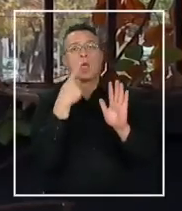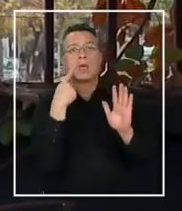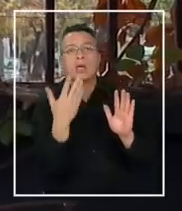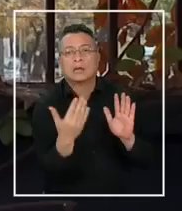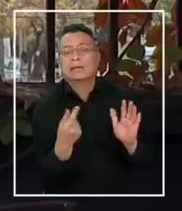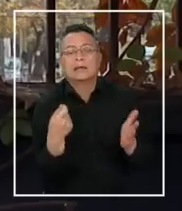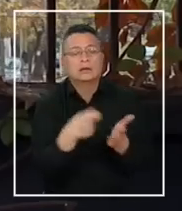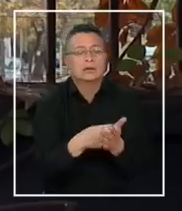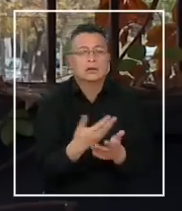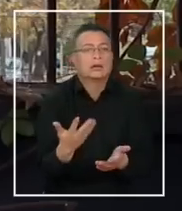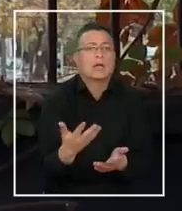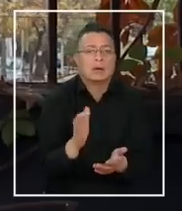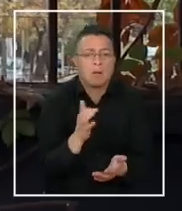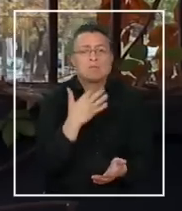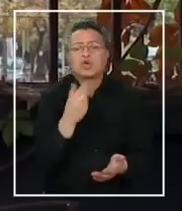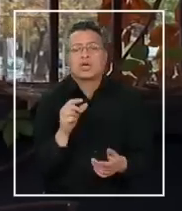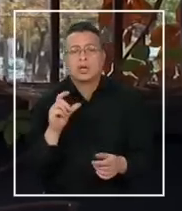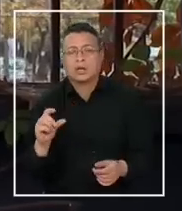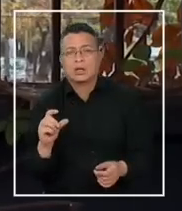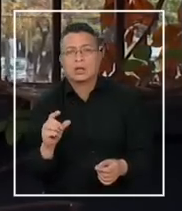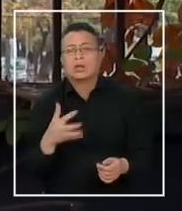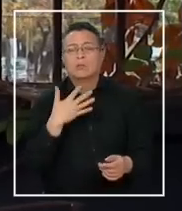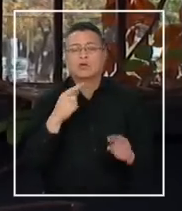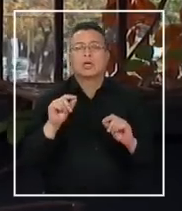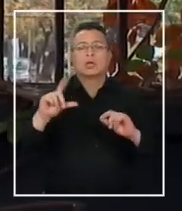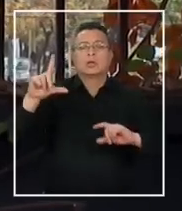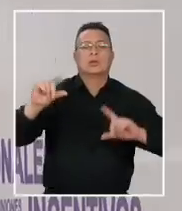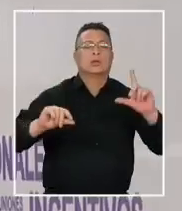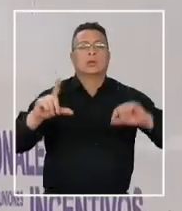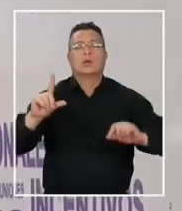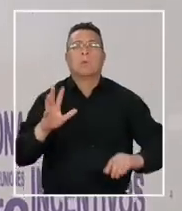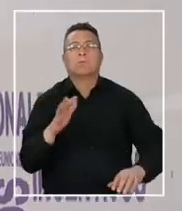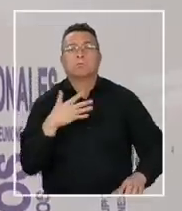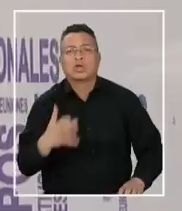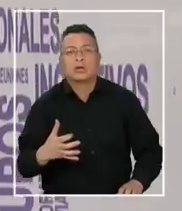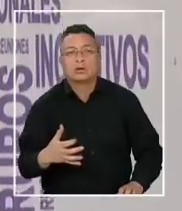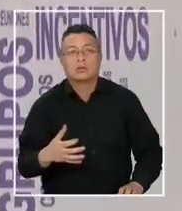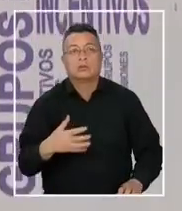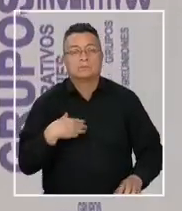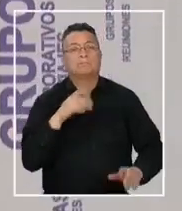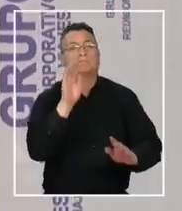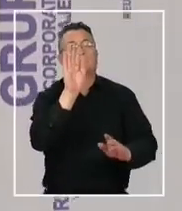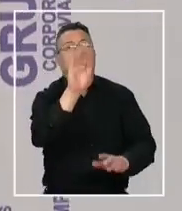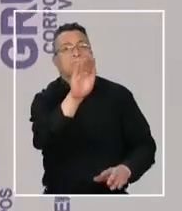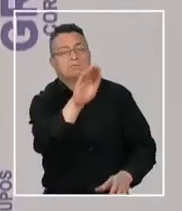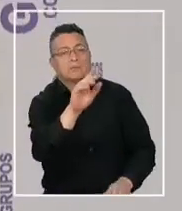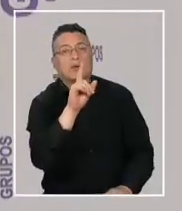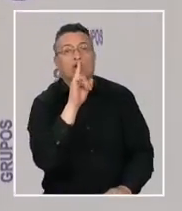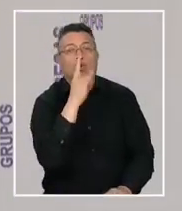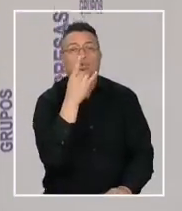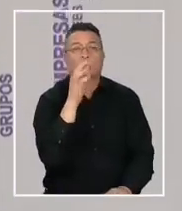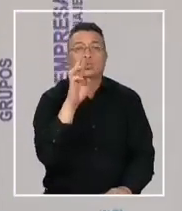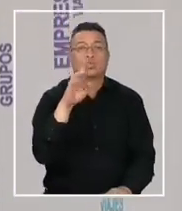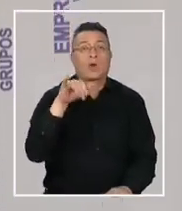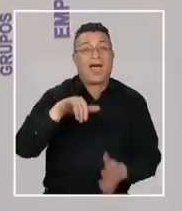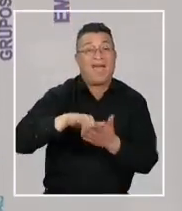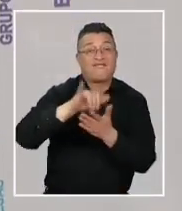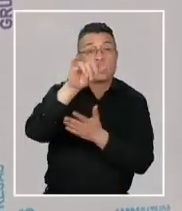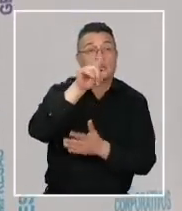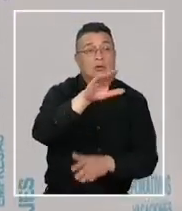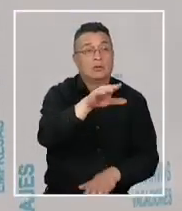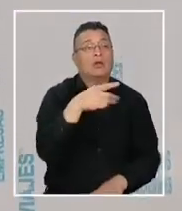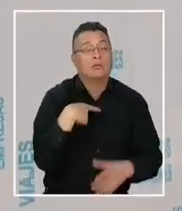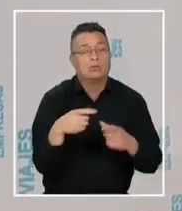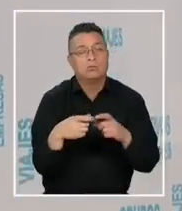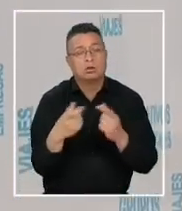qué se cobra, por qué, qué justifica las diferencias de precios. Intentamos contactar a Turavión para consultar sobre su oferta